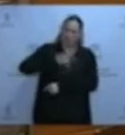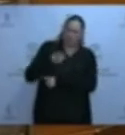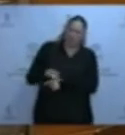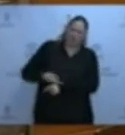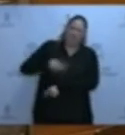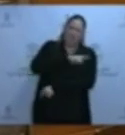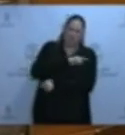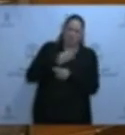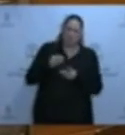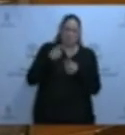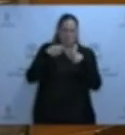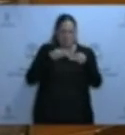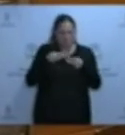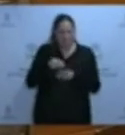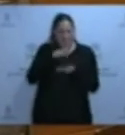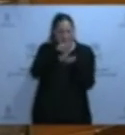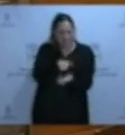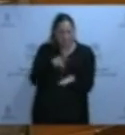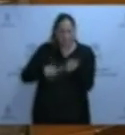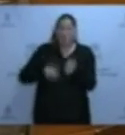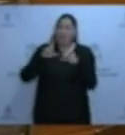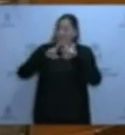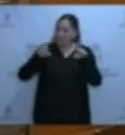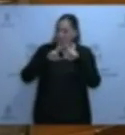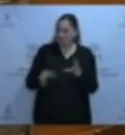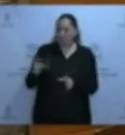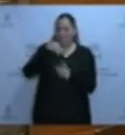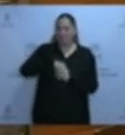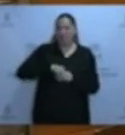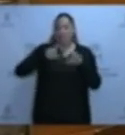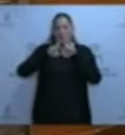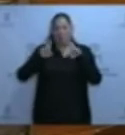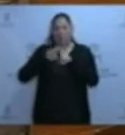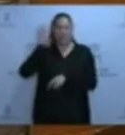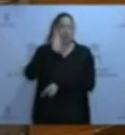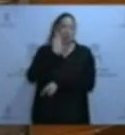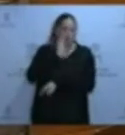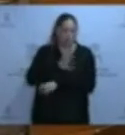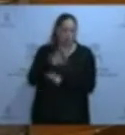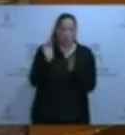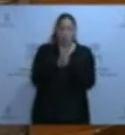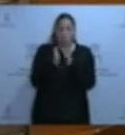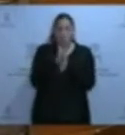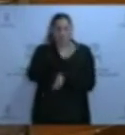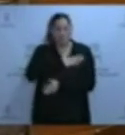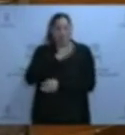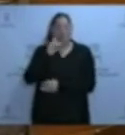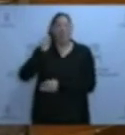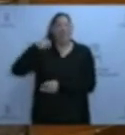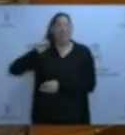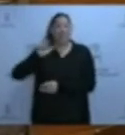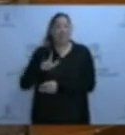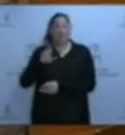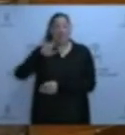las obras realizadas por las empresas encausadas en esta trama mafiosa. Hablaba el otro día mi compañero Daniel Ripa de ratones de ordenador